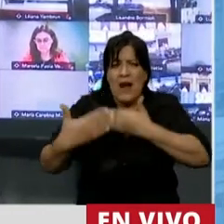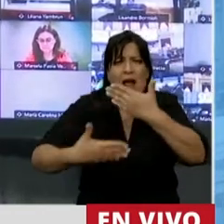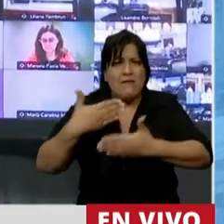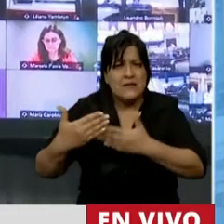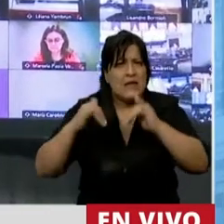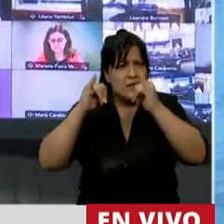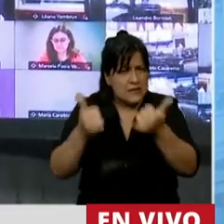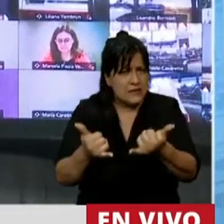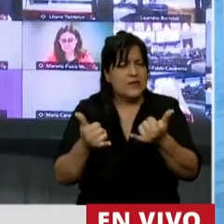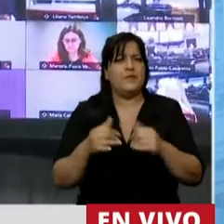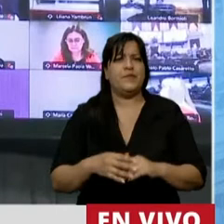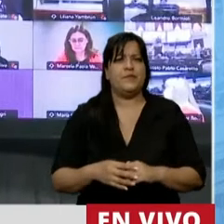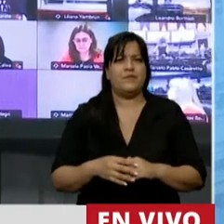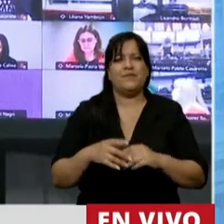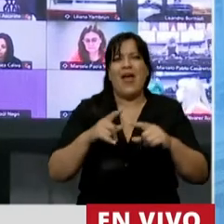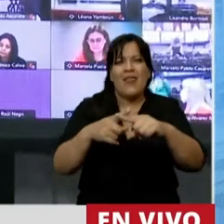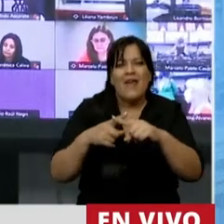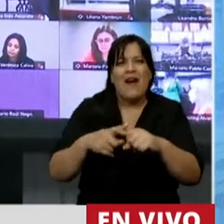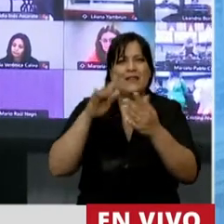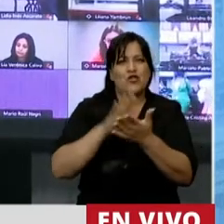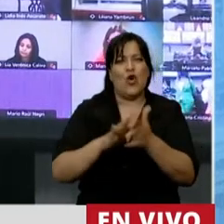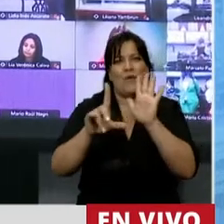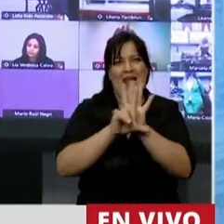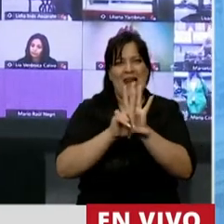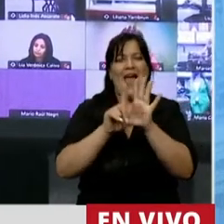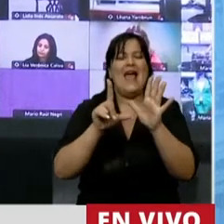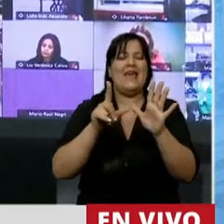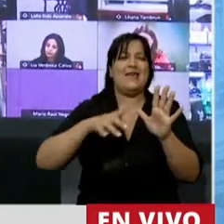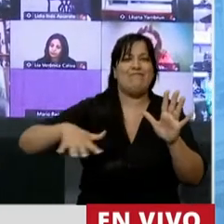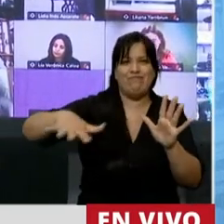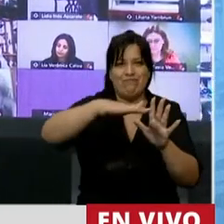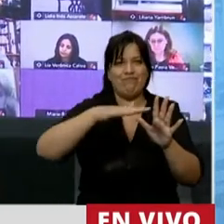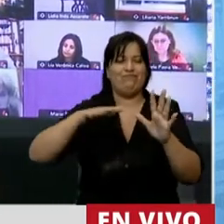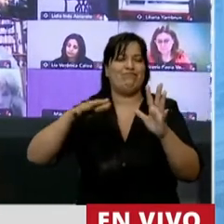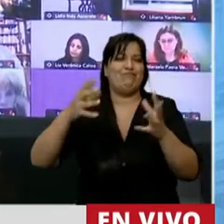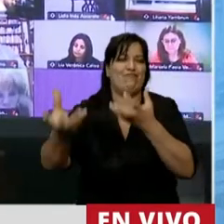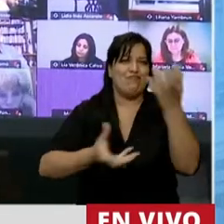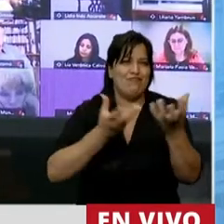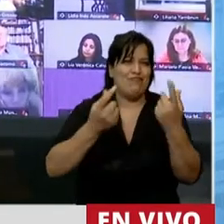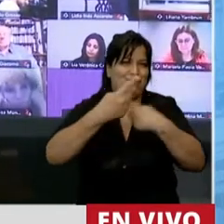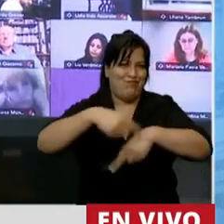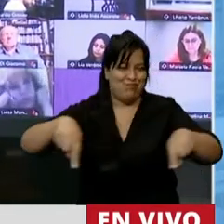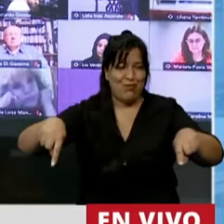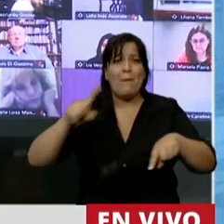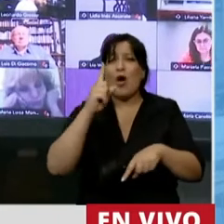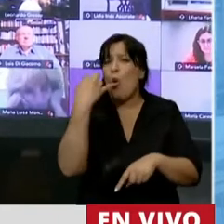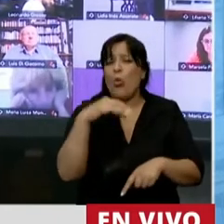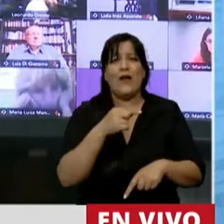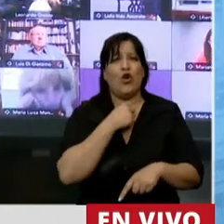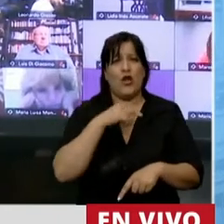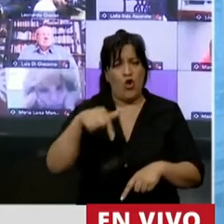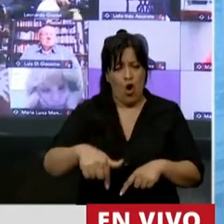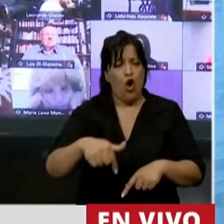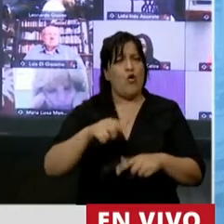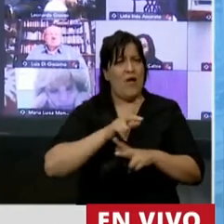en el debate de la ley de humedales. Yo lo único que quiero, porque lo voy a decir acá,